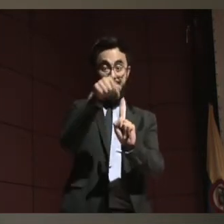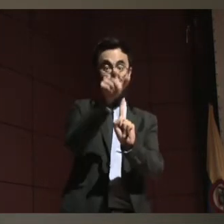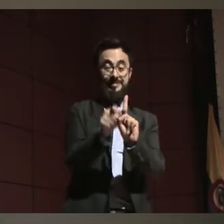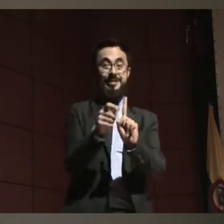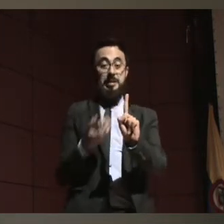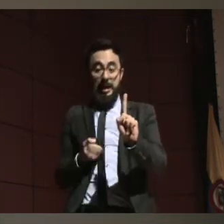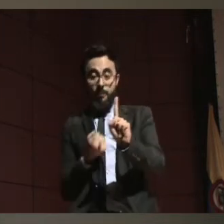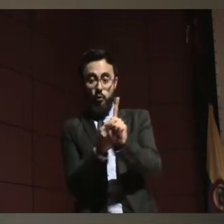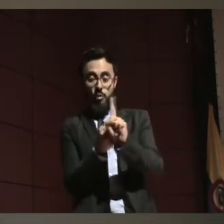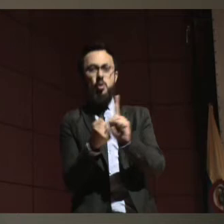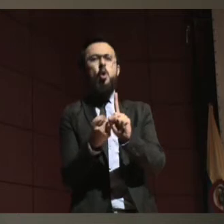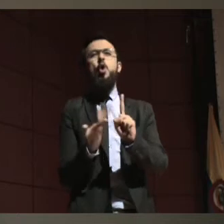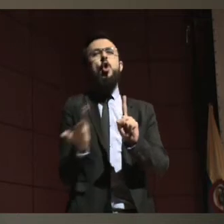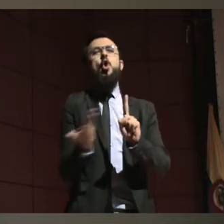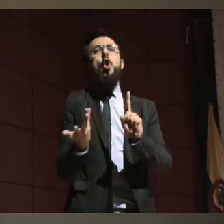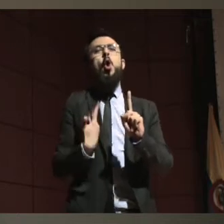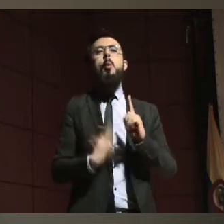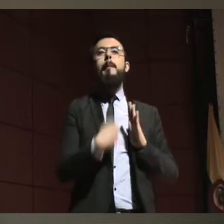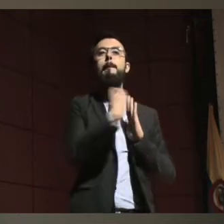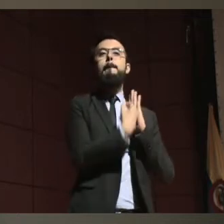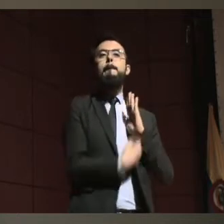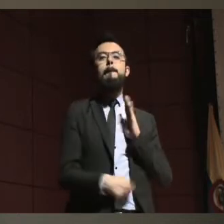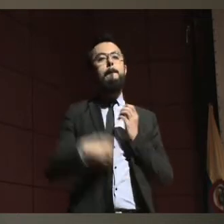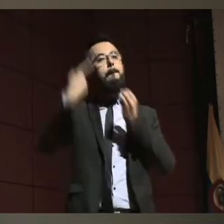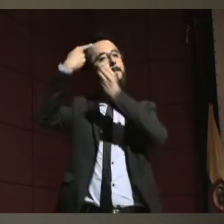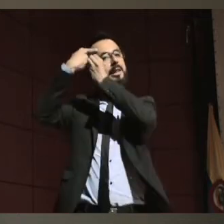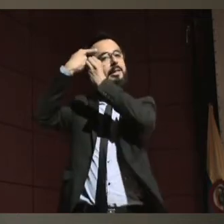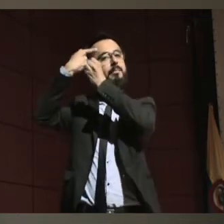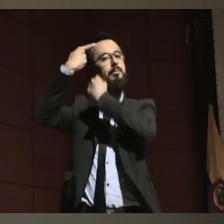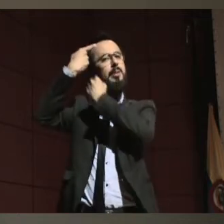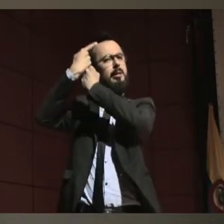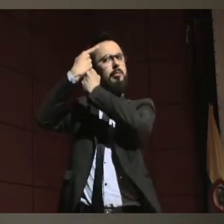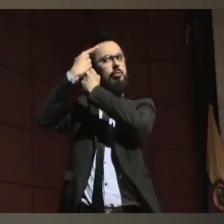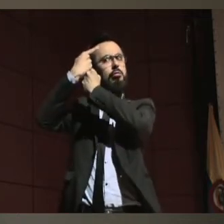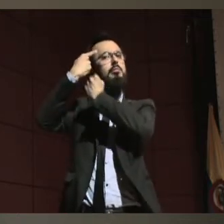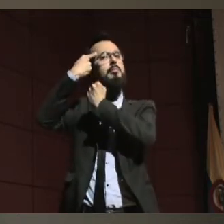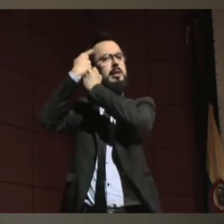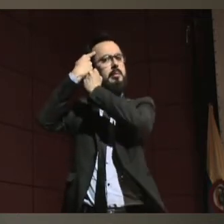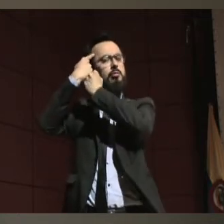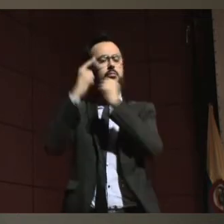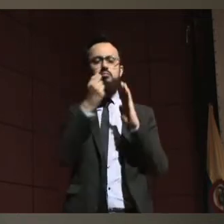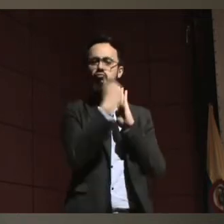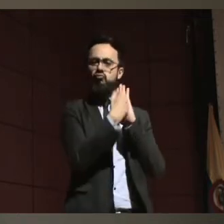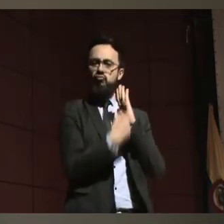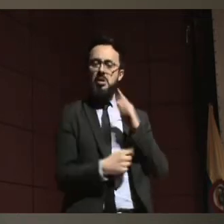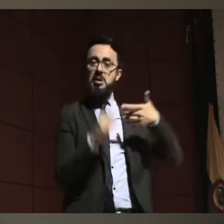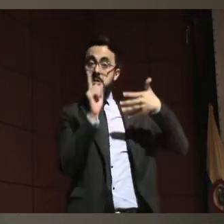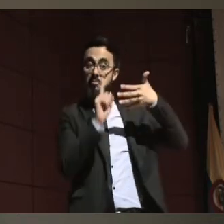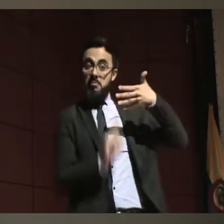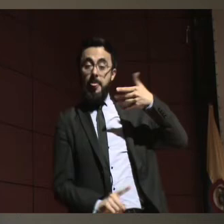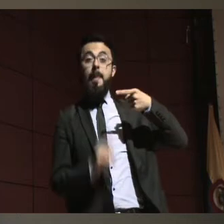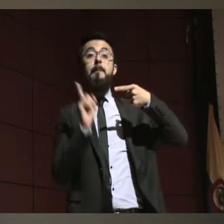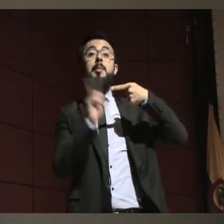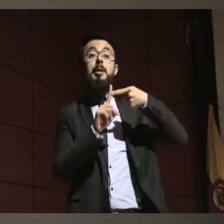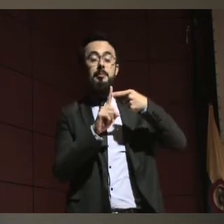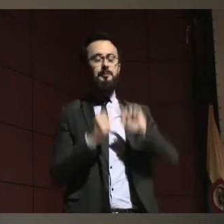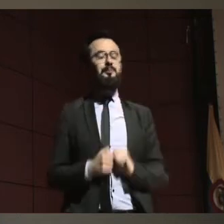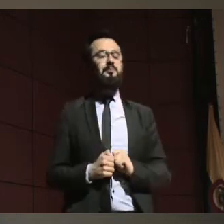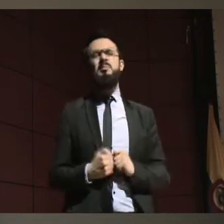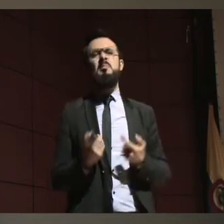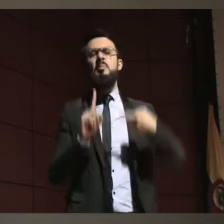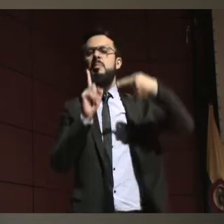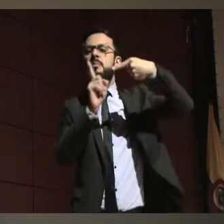La premisa principal es que cuando se toman decisiones, la persona tiene que estar en el centro de este proceso.